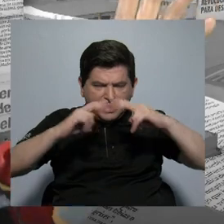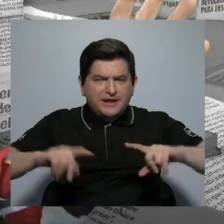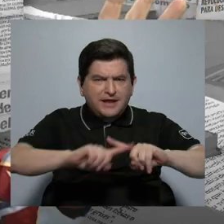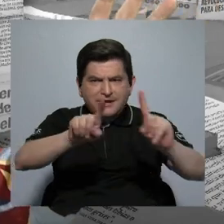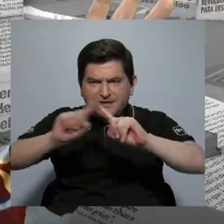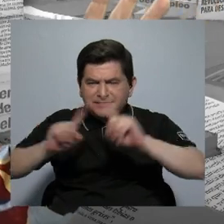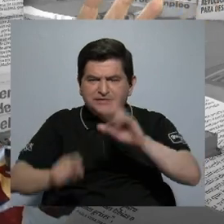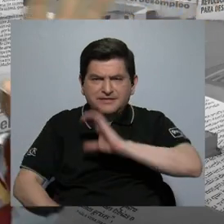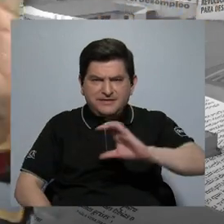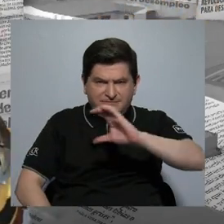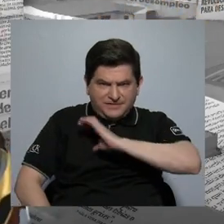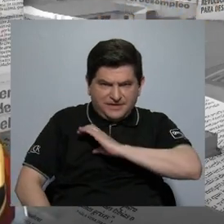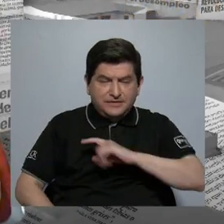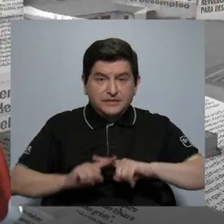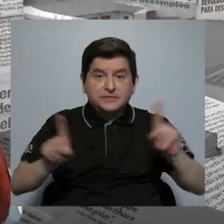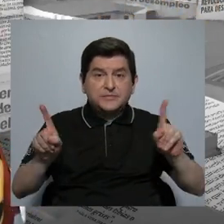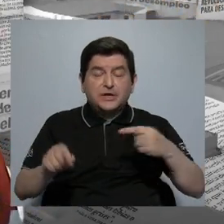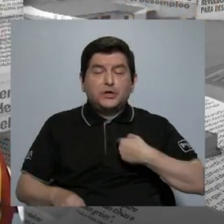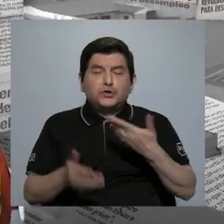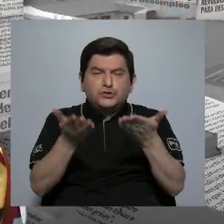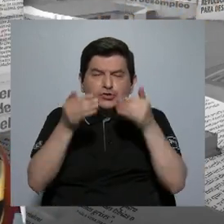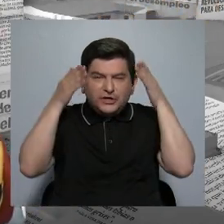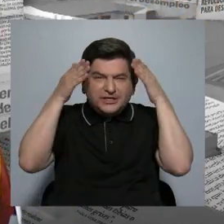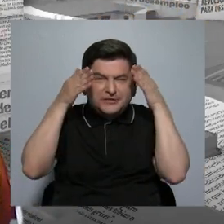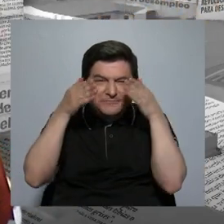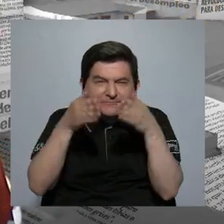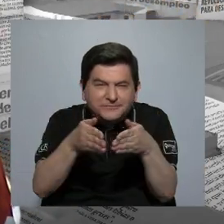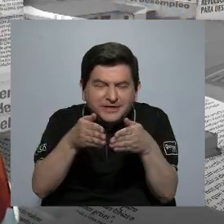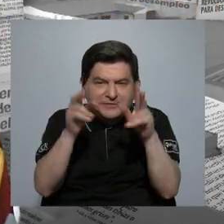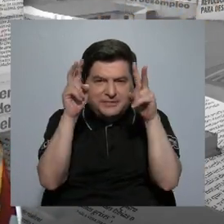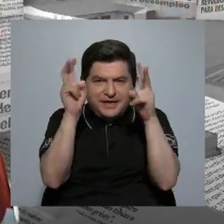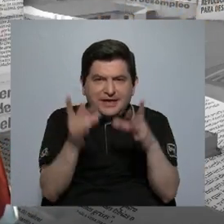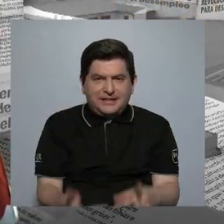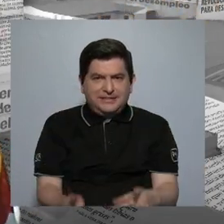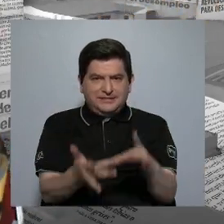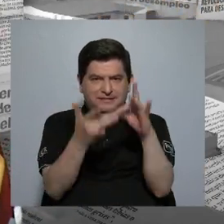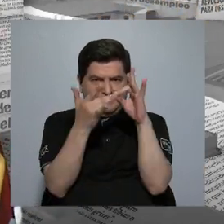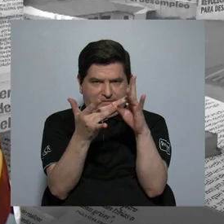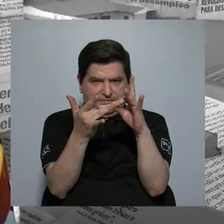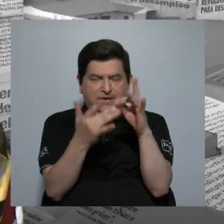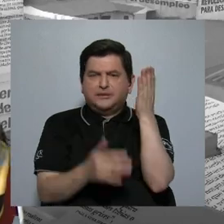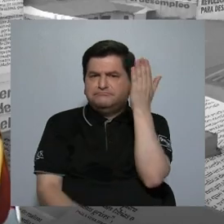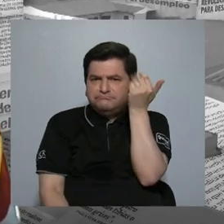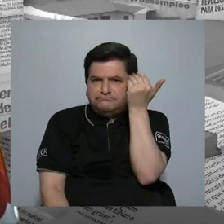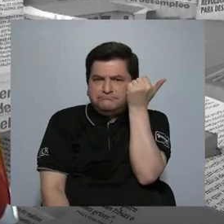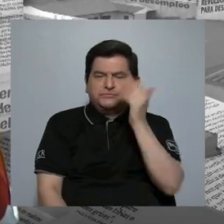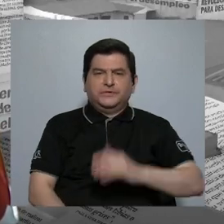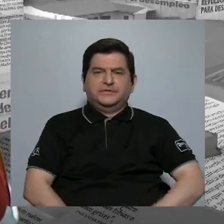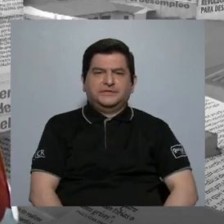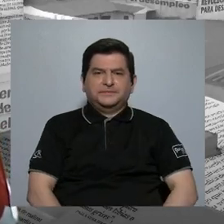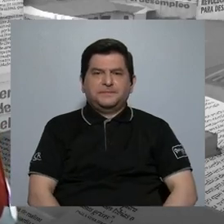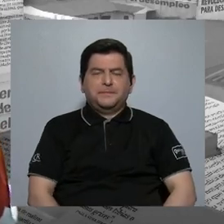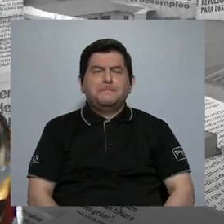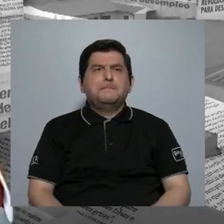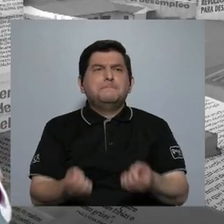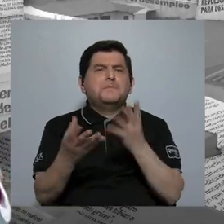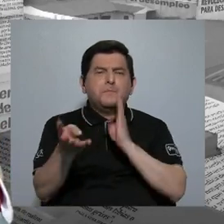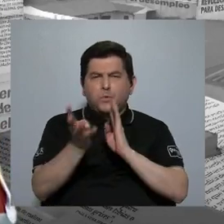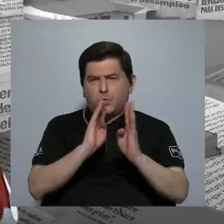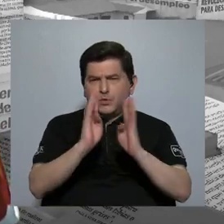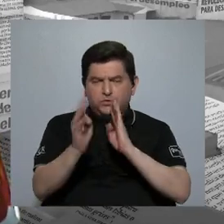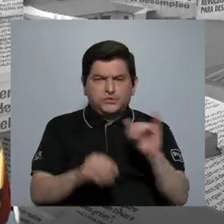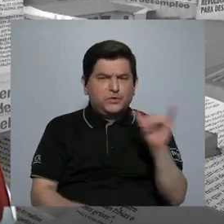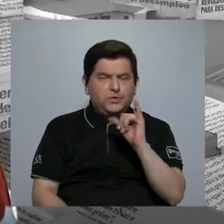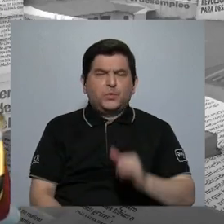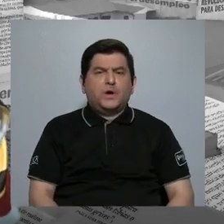contempla muchos aspectos. Pero yo quise concentrarme en este tema en particular porque mucho se